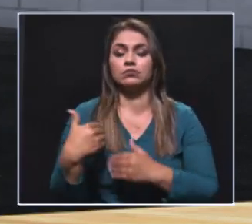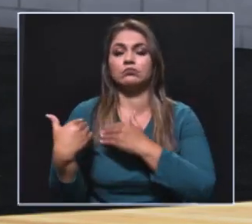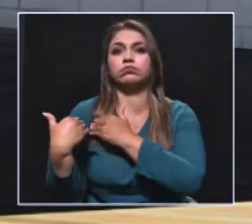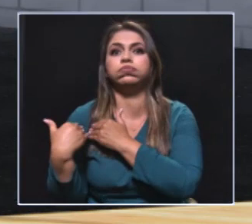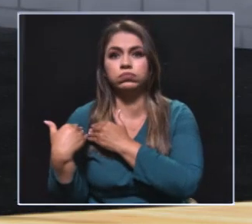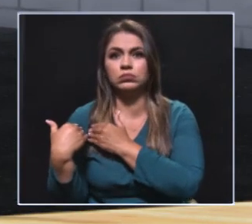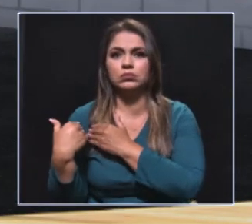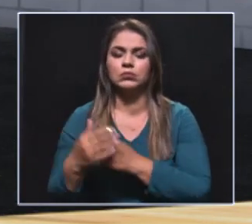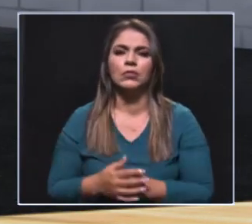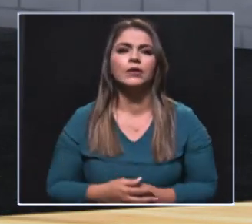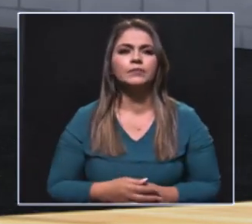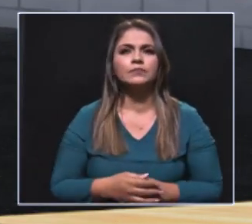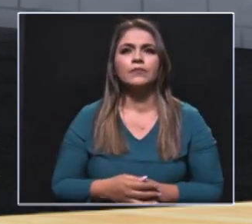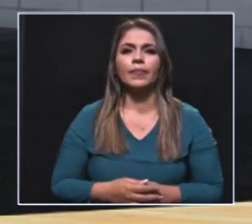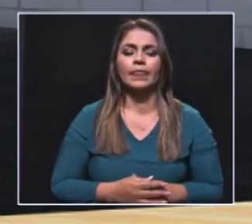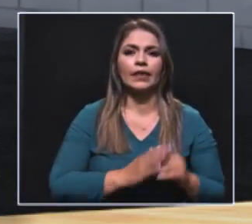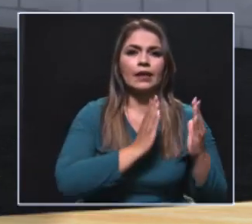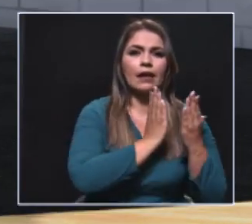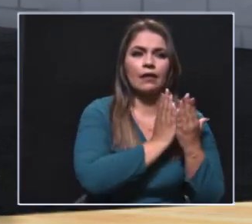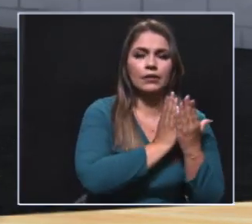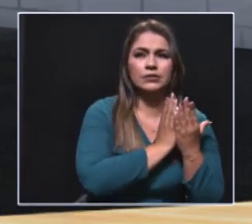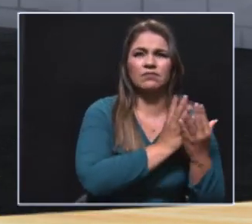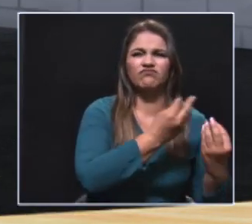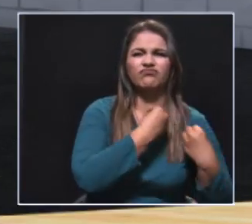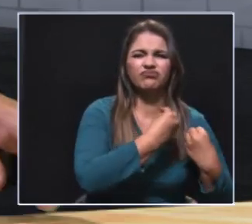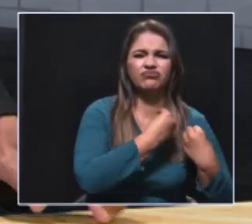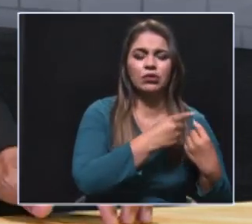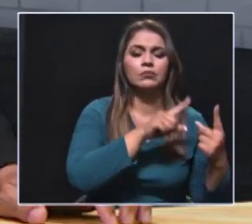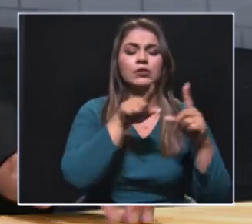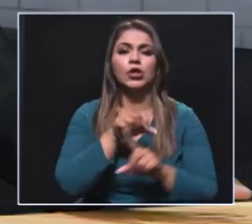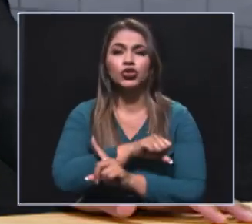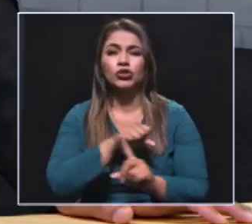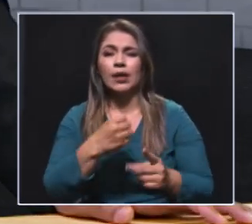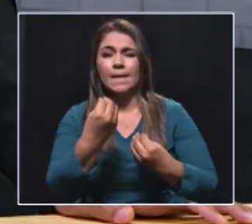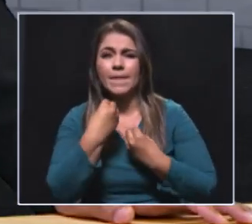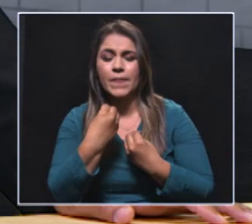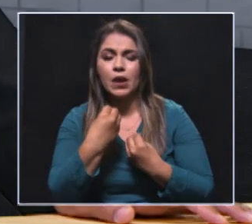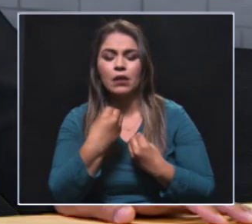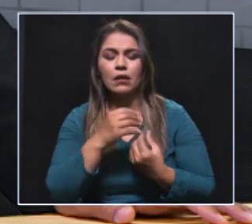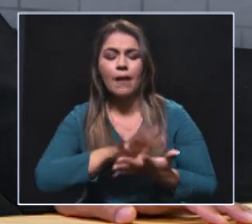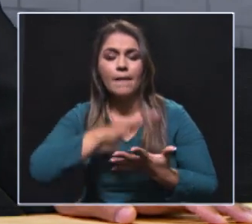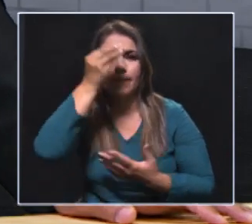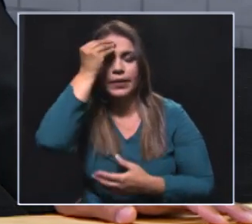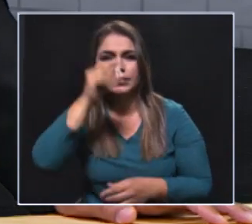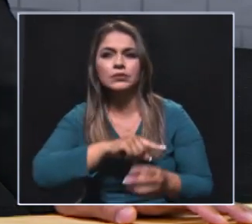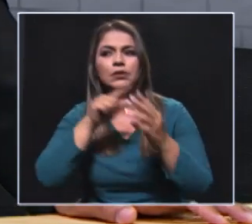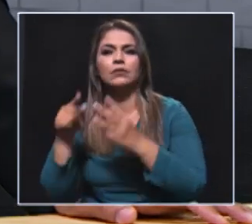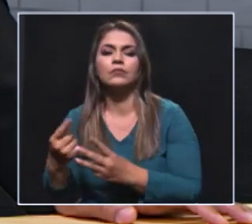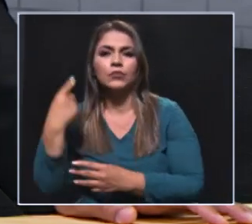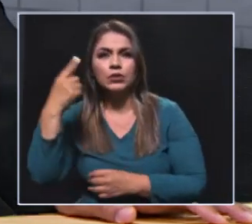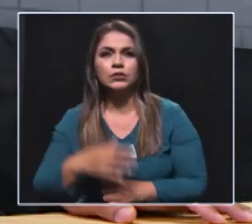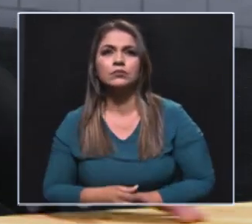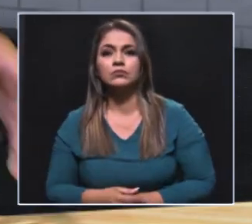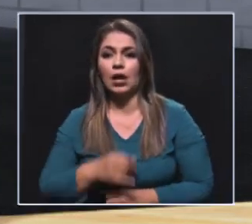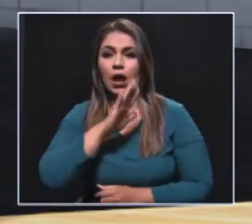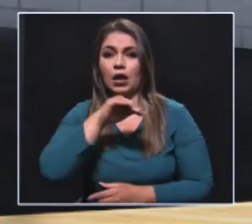Y empiezan desde la formación de la casa, luego precisamente a las partes sociales. Y sabe que nos hemos encontrado históricamente que ya hoy en